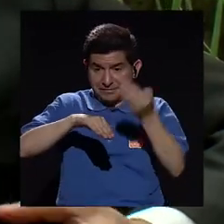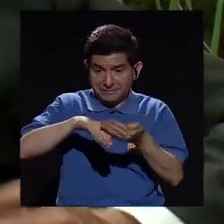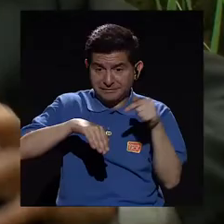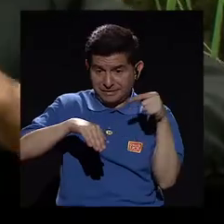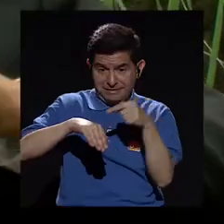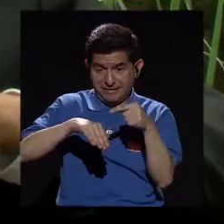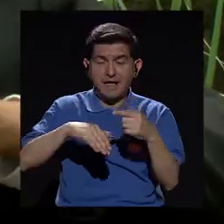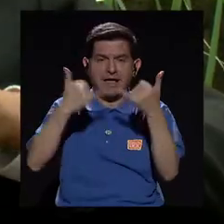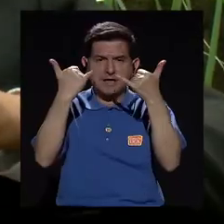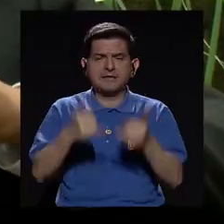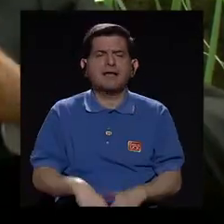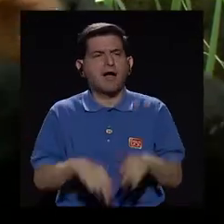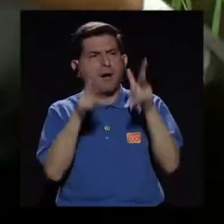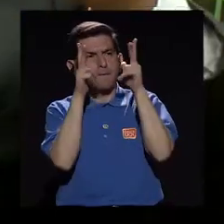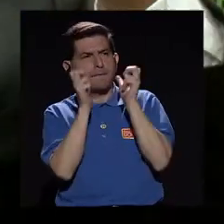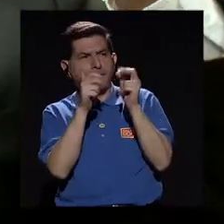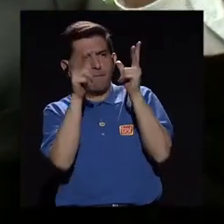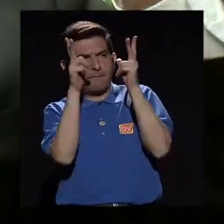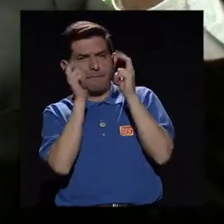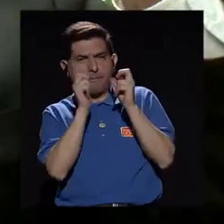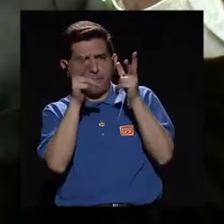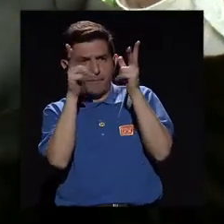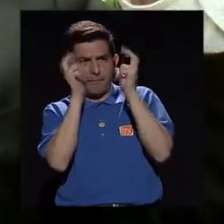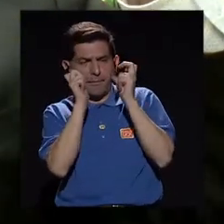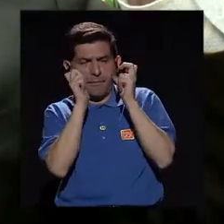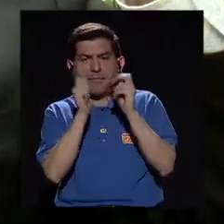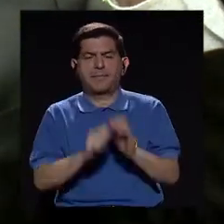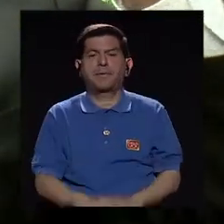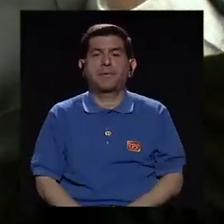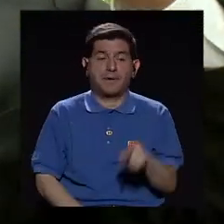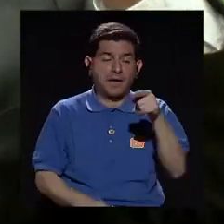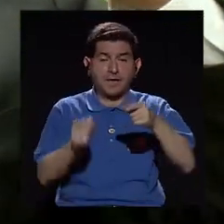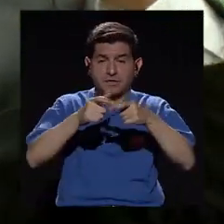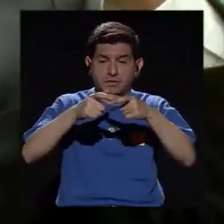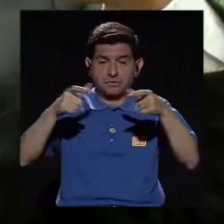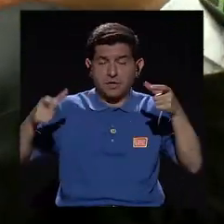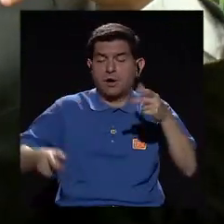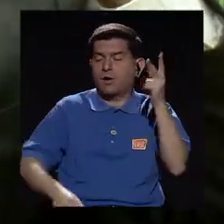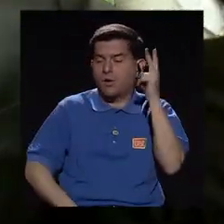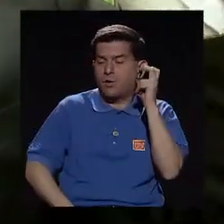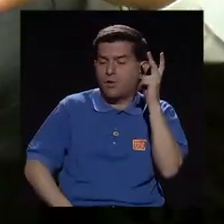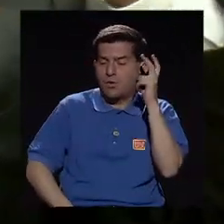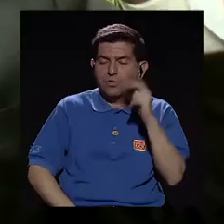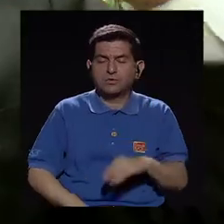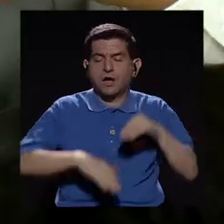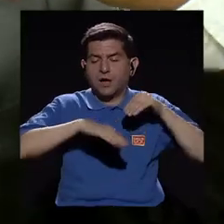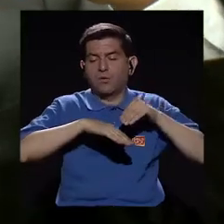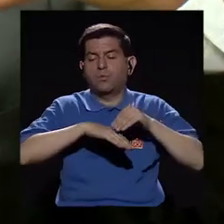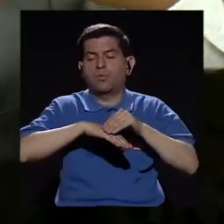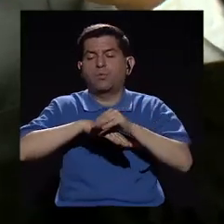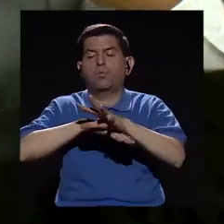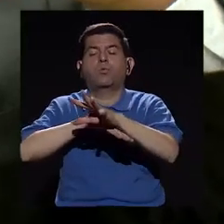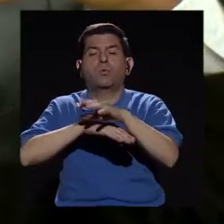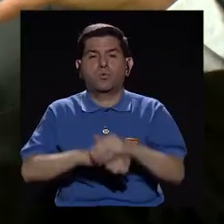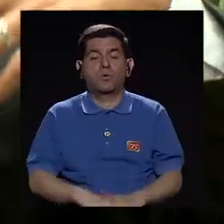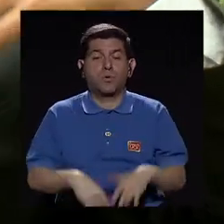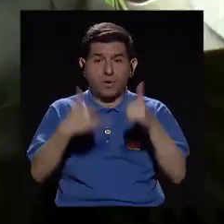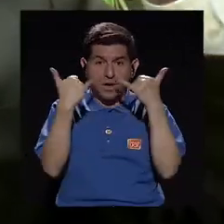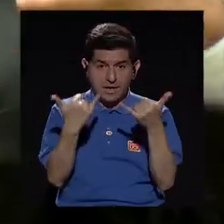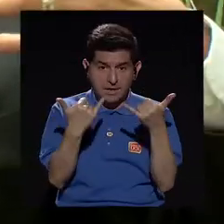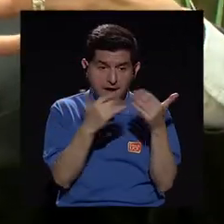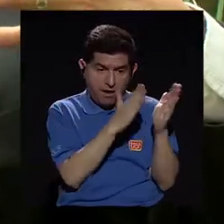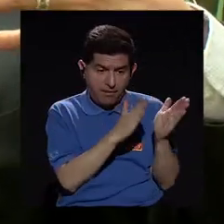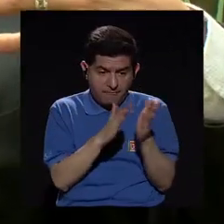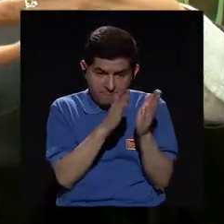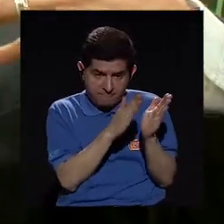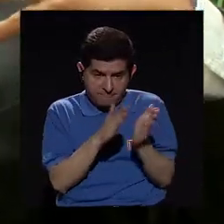ahí ya se están captando, ¿verdad? Todas esas ondas sonoras, todo eso está llegando, ¿verdad? De alguna manera y